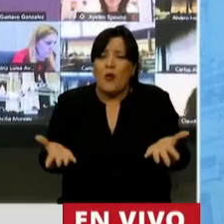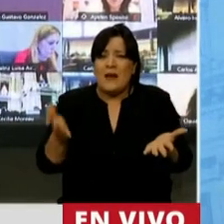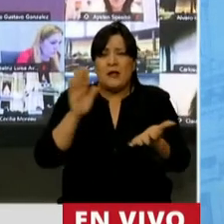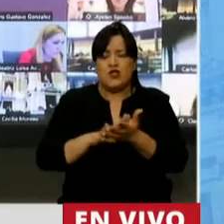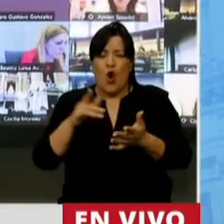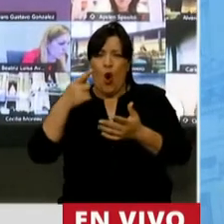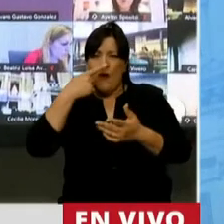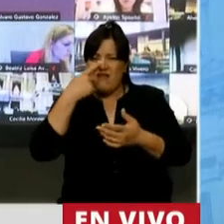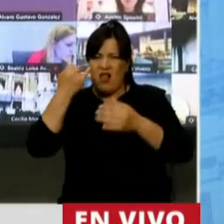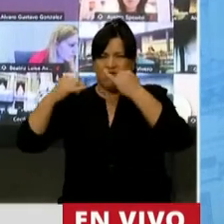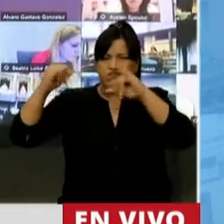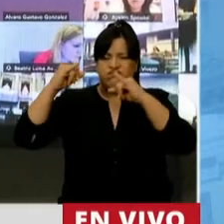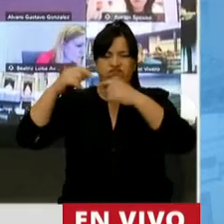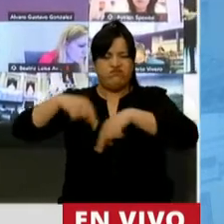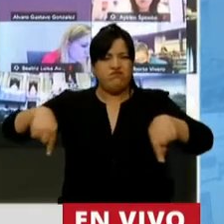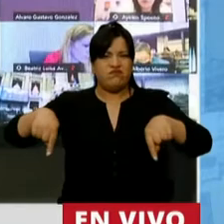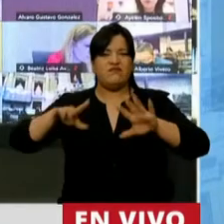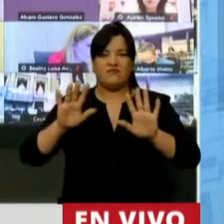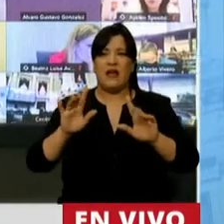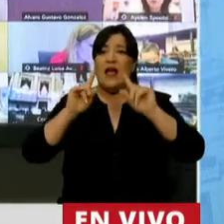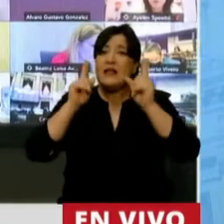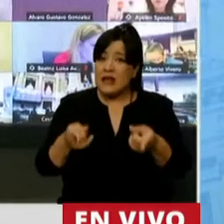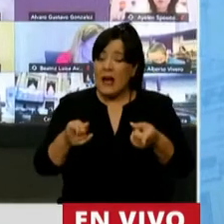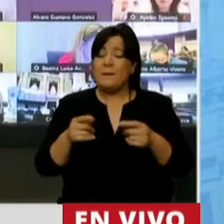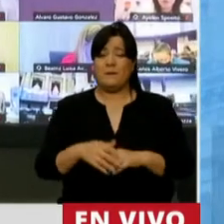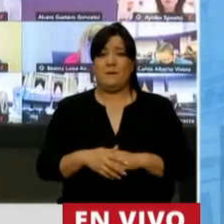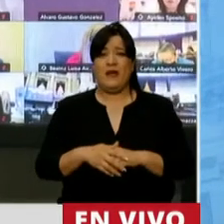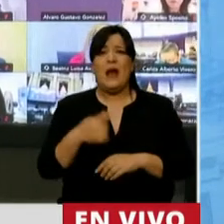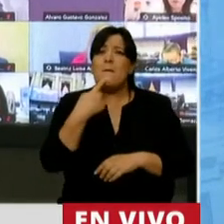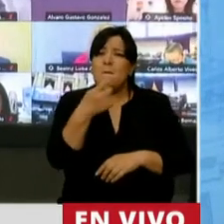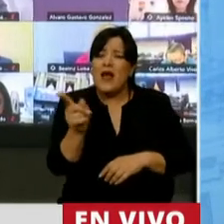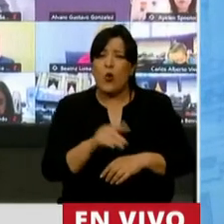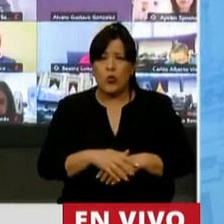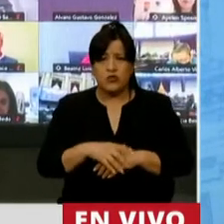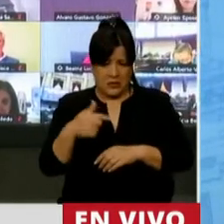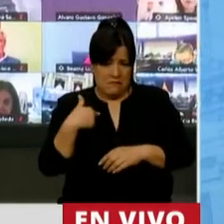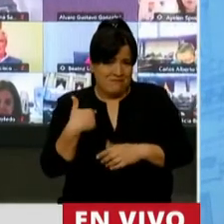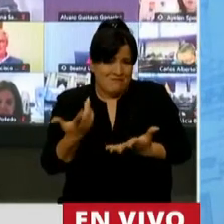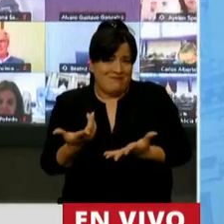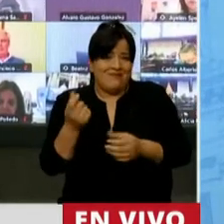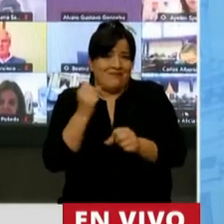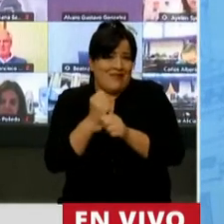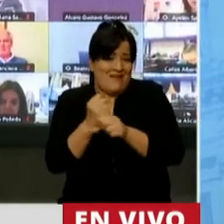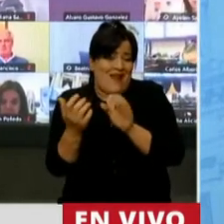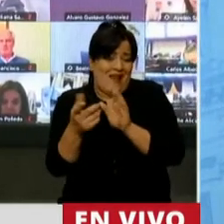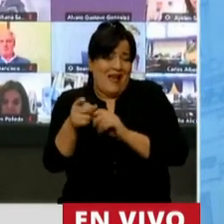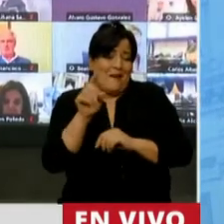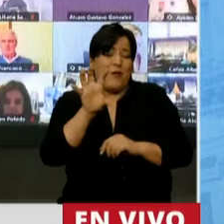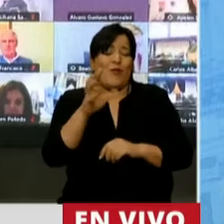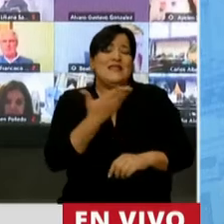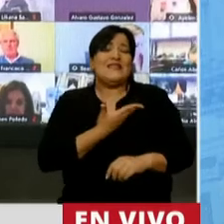especulación financiera en la Argentina. Y también, señor Presidente, preguntarle a mis pares de la provincia de Santa Fe,